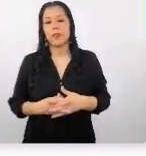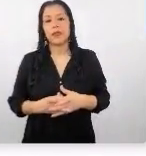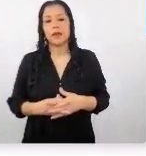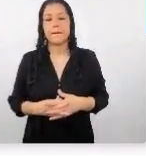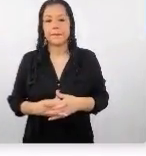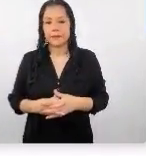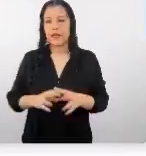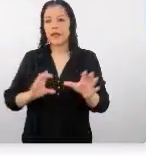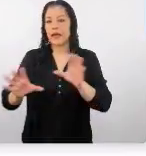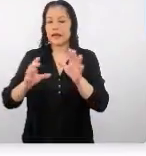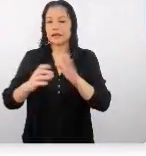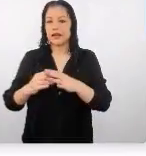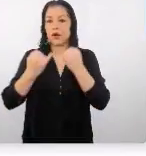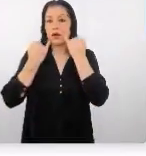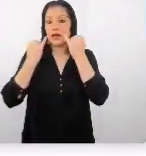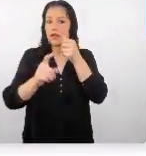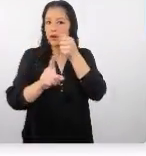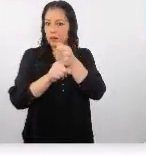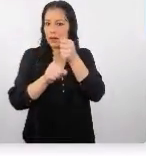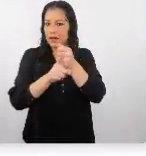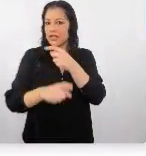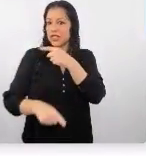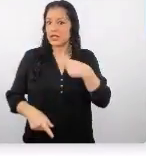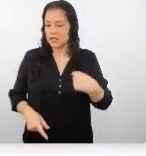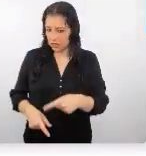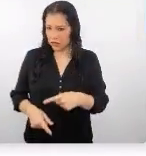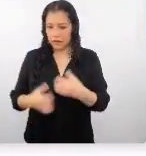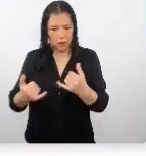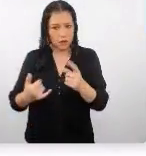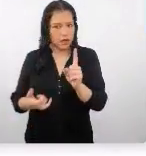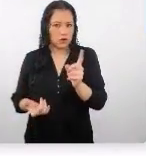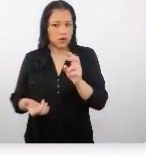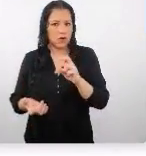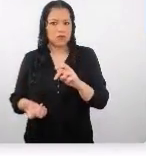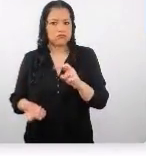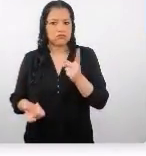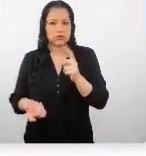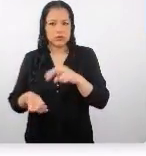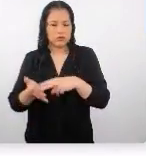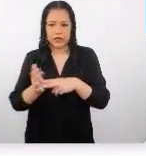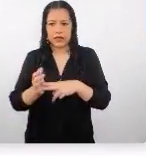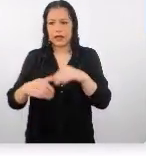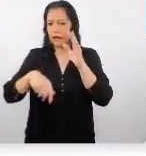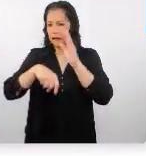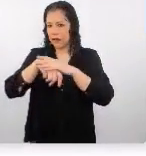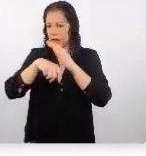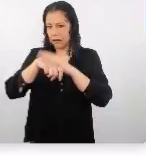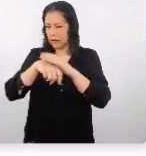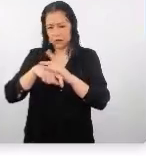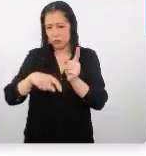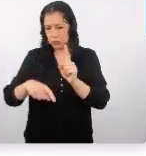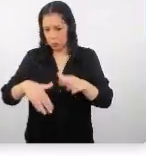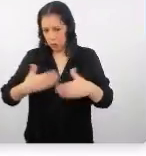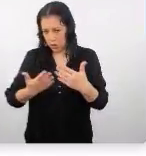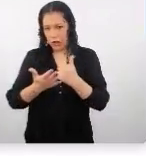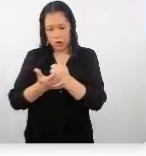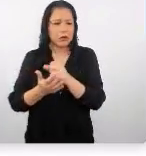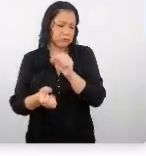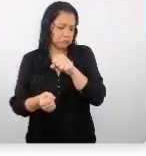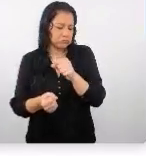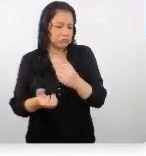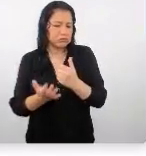hacerlo en el idioma chino ahora eso no quiere decir que el inglés no nos ayude no es así